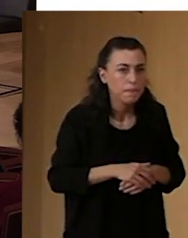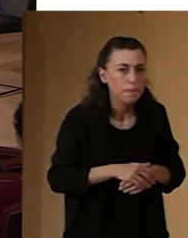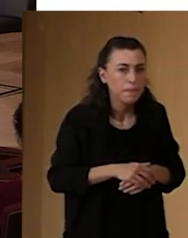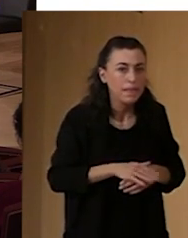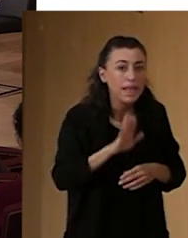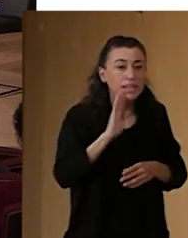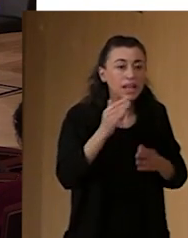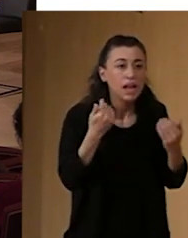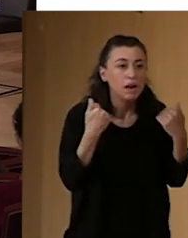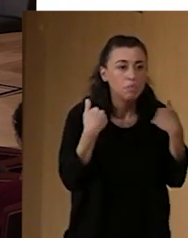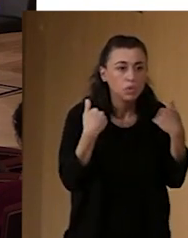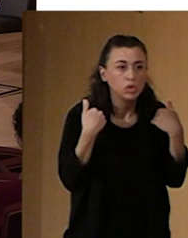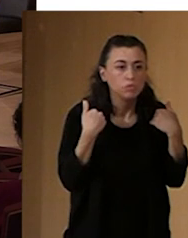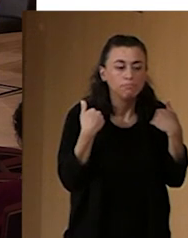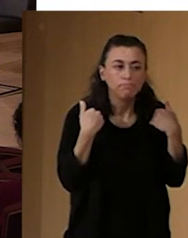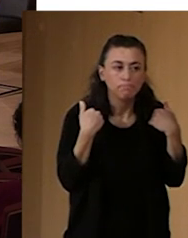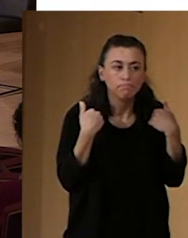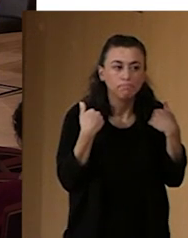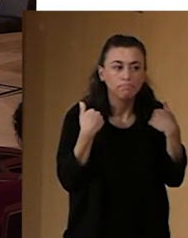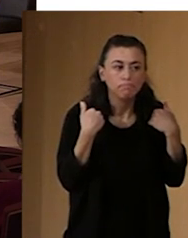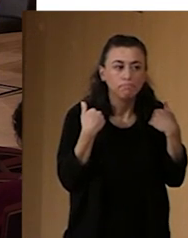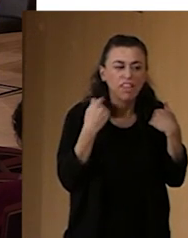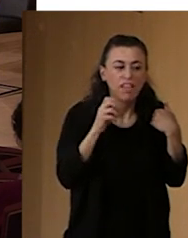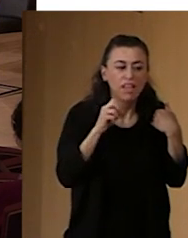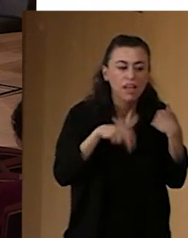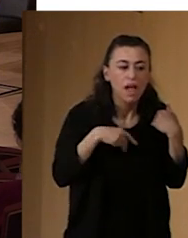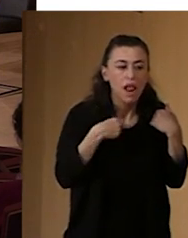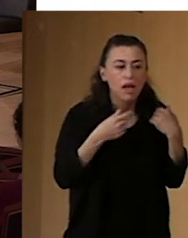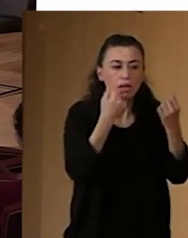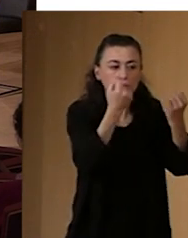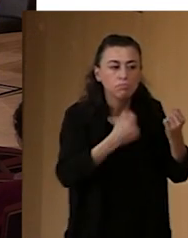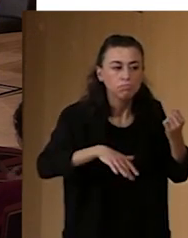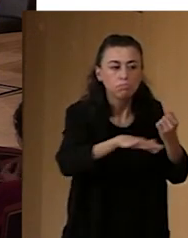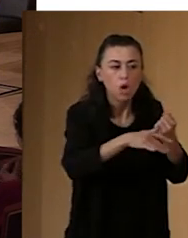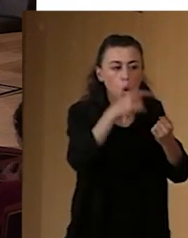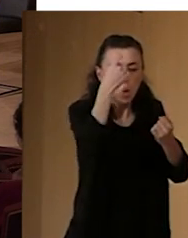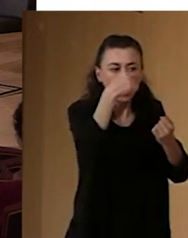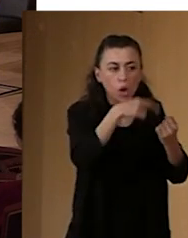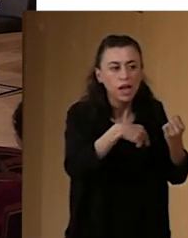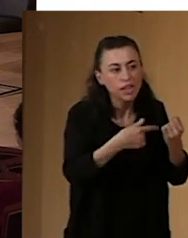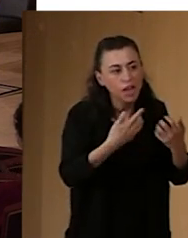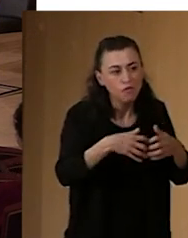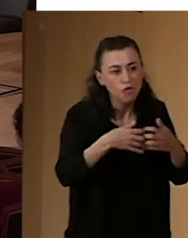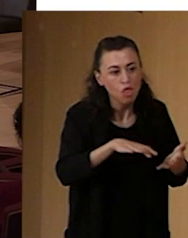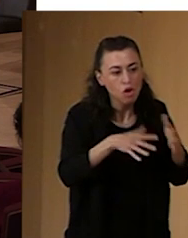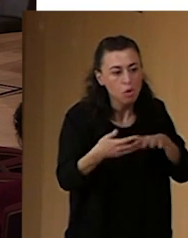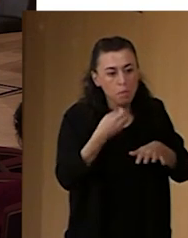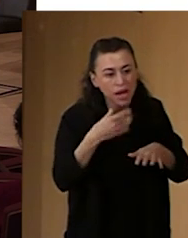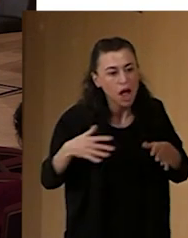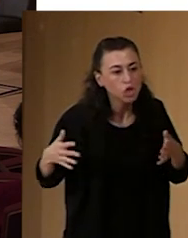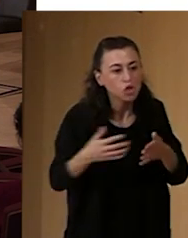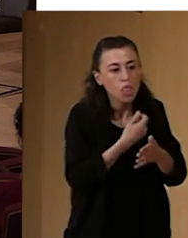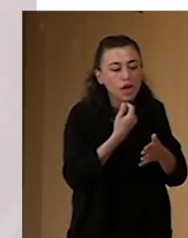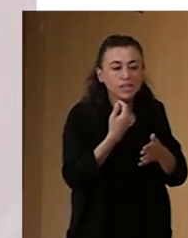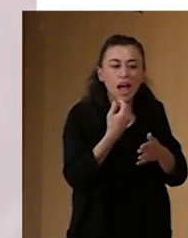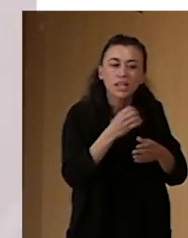esta responsabilidad está en el espacio cultural, y para que esto funcione tiene que ser algo transversal a todas las áreas. Entonces, es muy importante